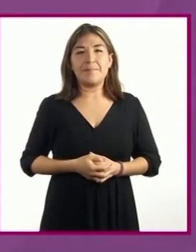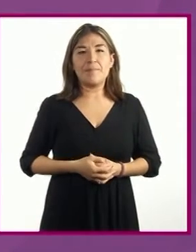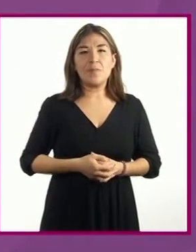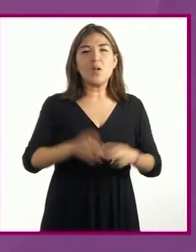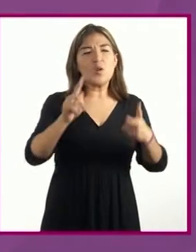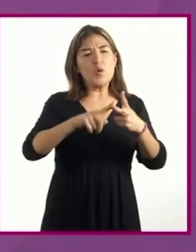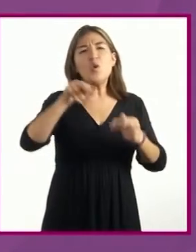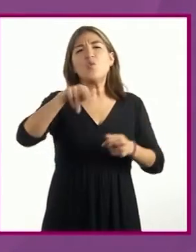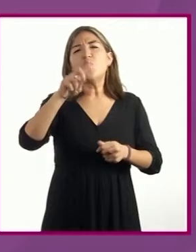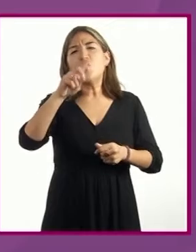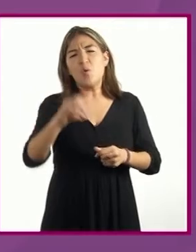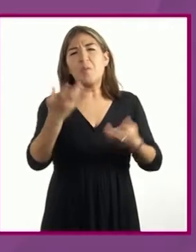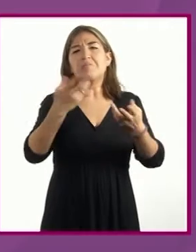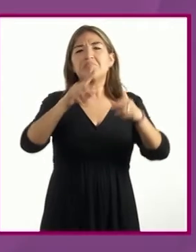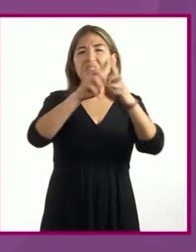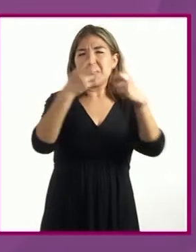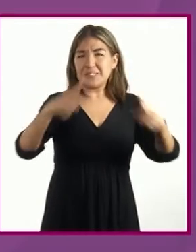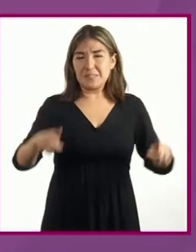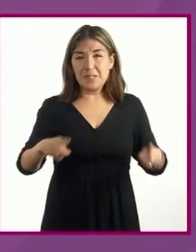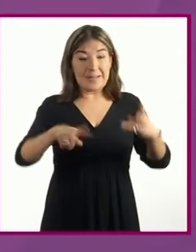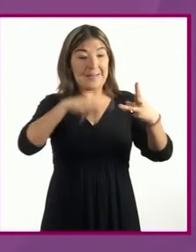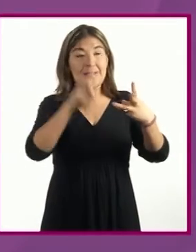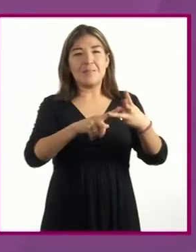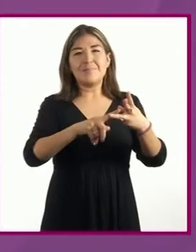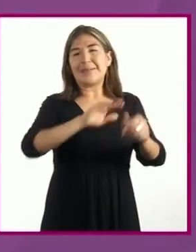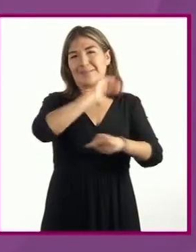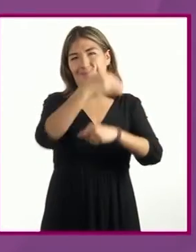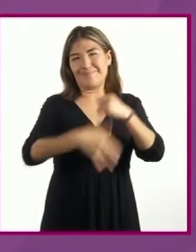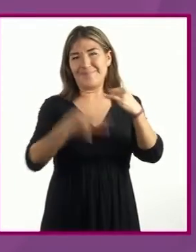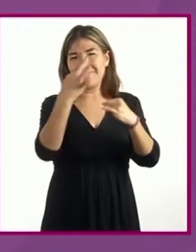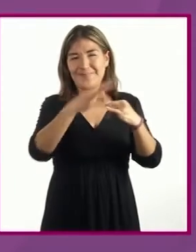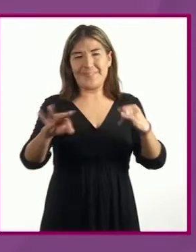nudo o desarrollo y al final desenlace.